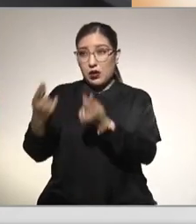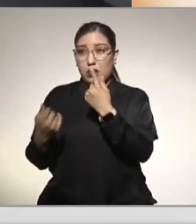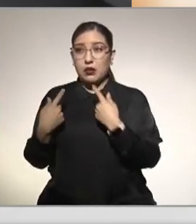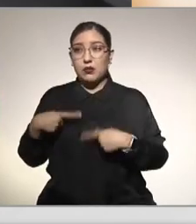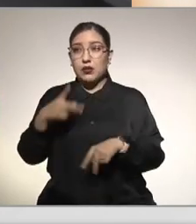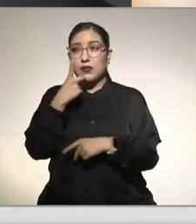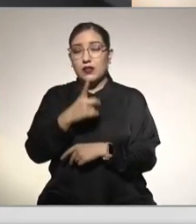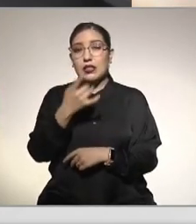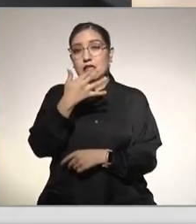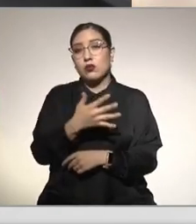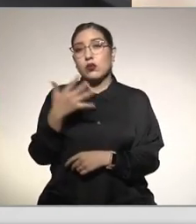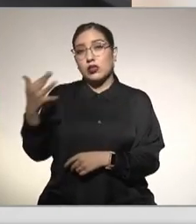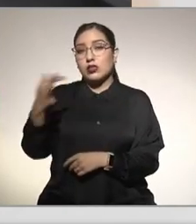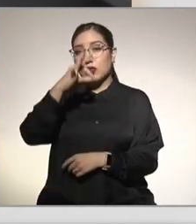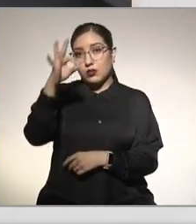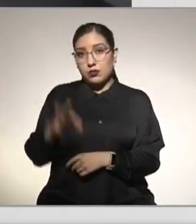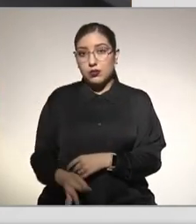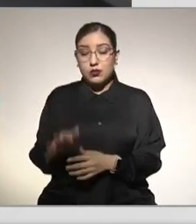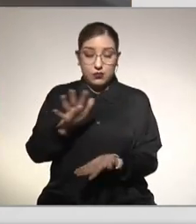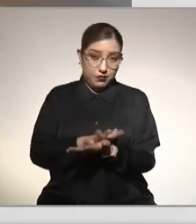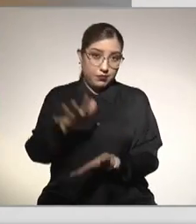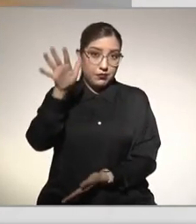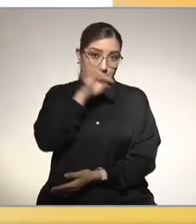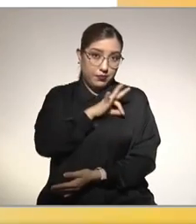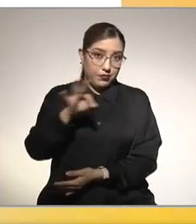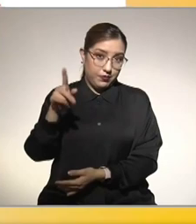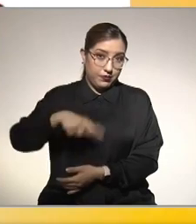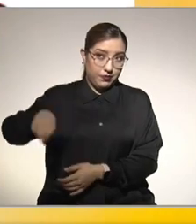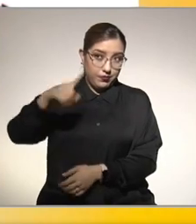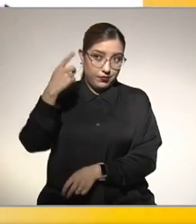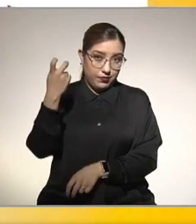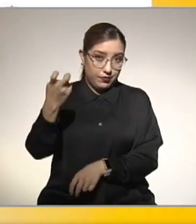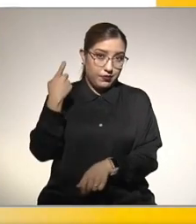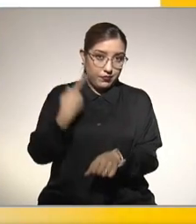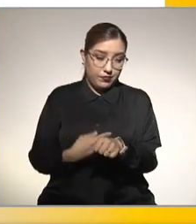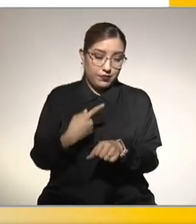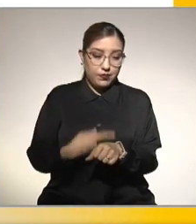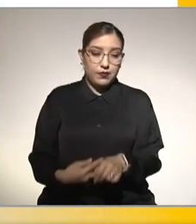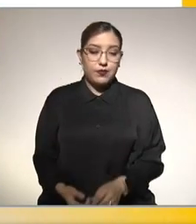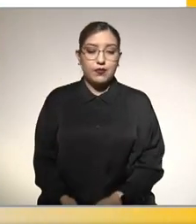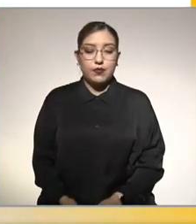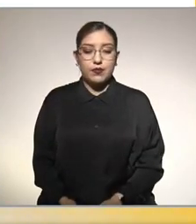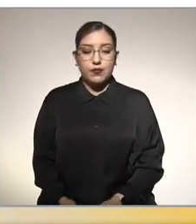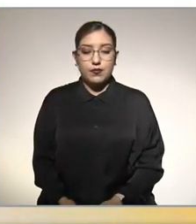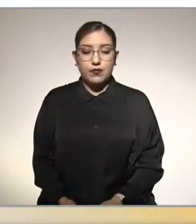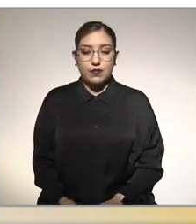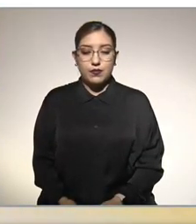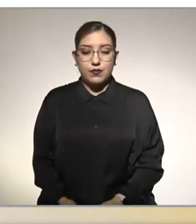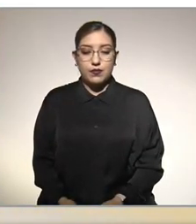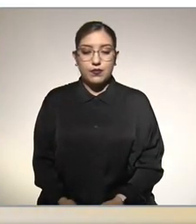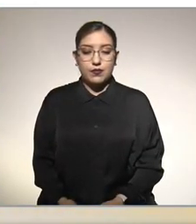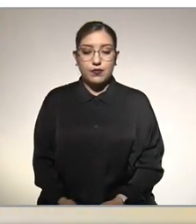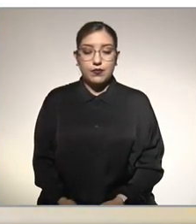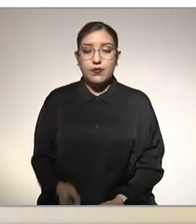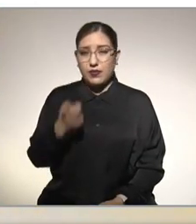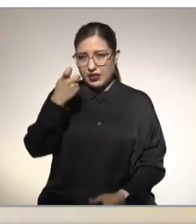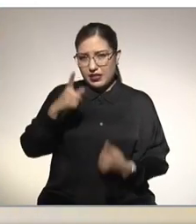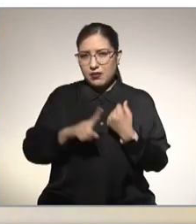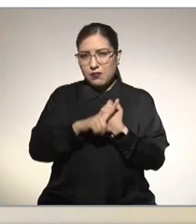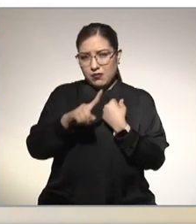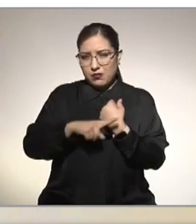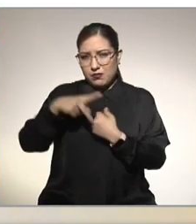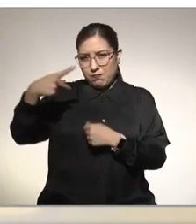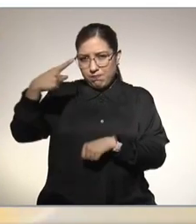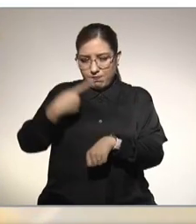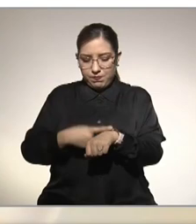55% de la población puede tener esto. El problema de la enfermedad por hígado graso no alcohólico